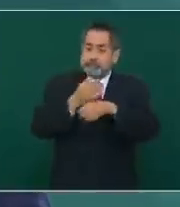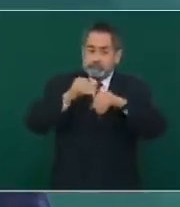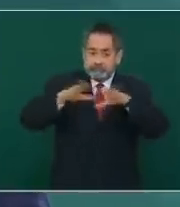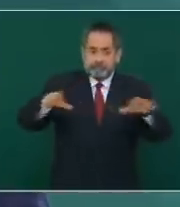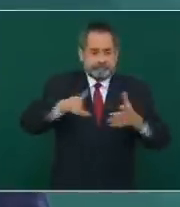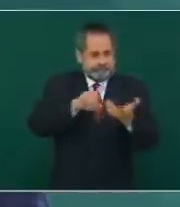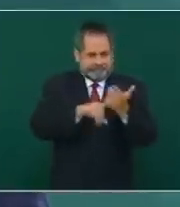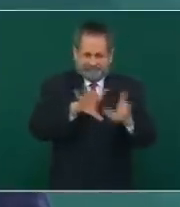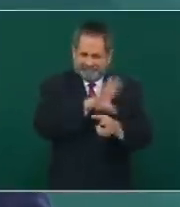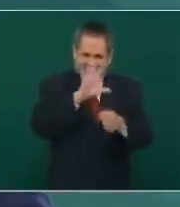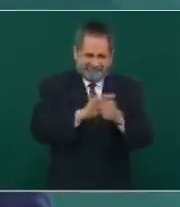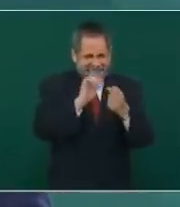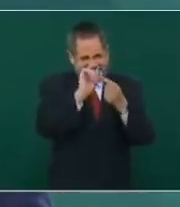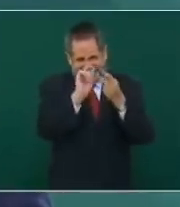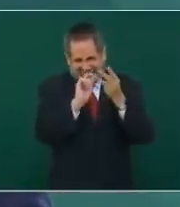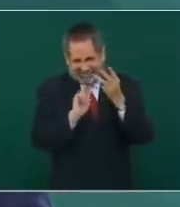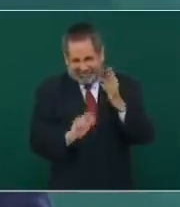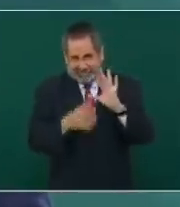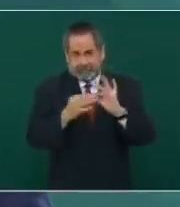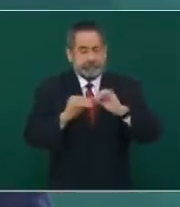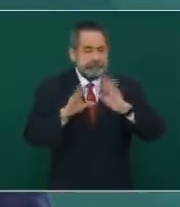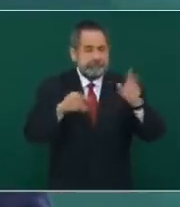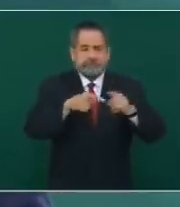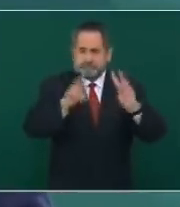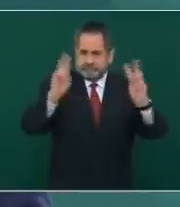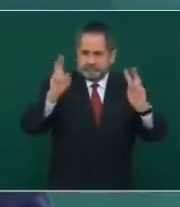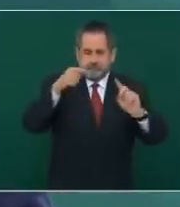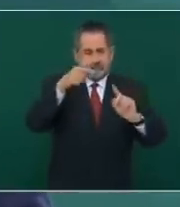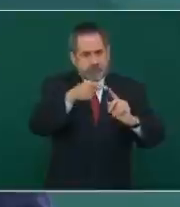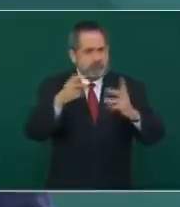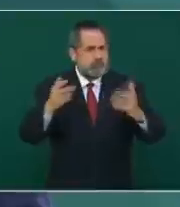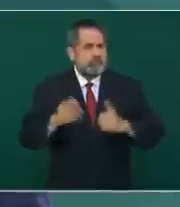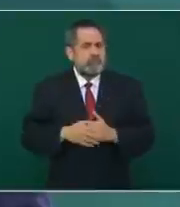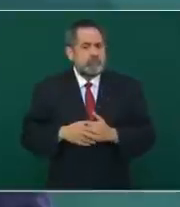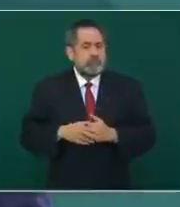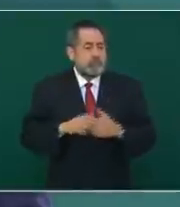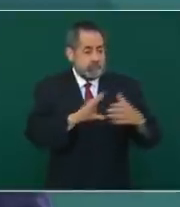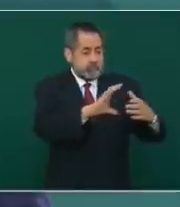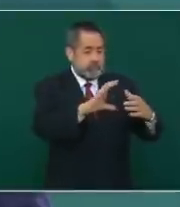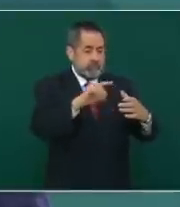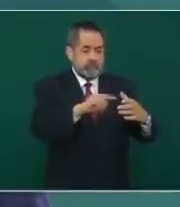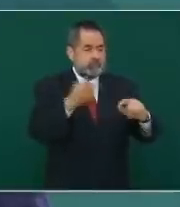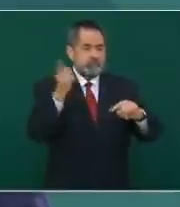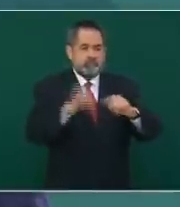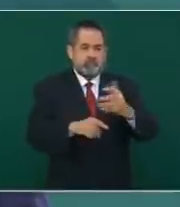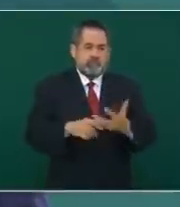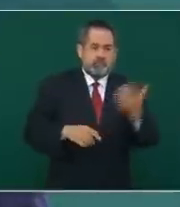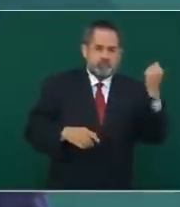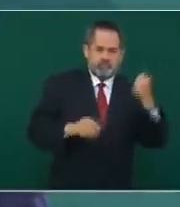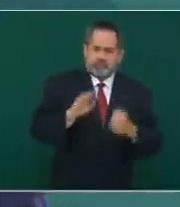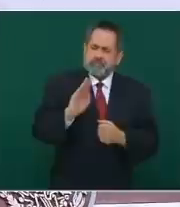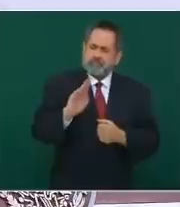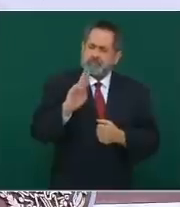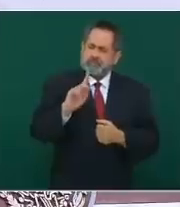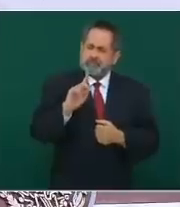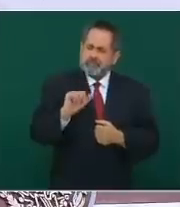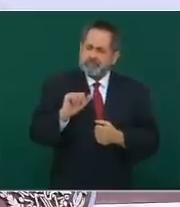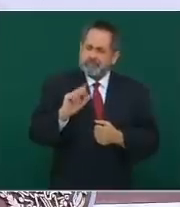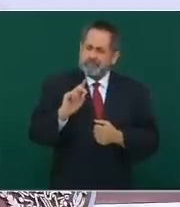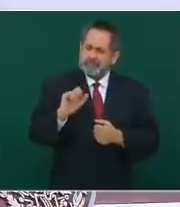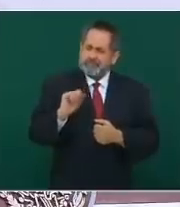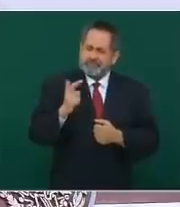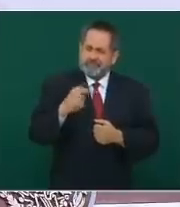viene todo el detalle de este tema. Una sopa que retiramos se llama Bull Duck Cheese,